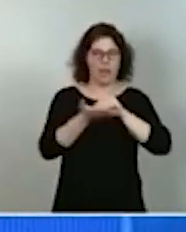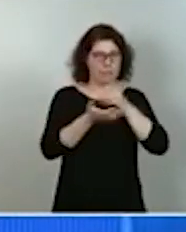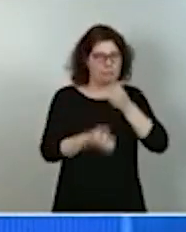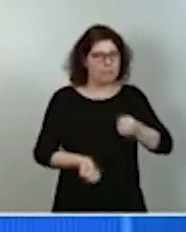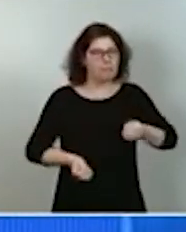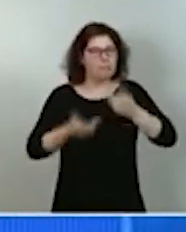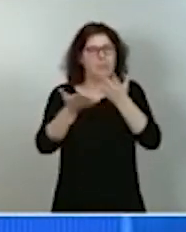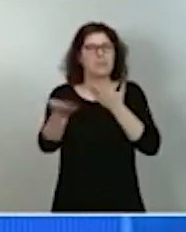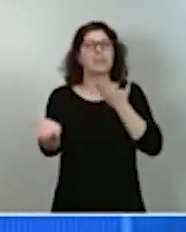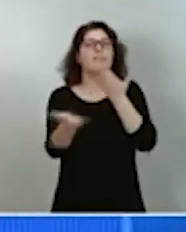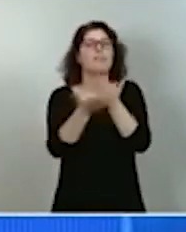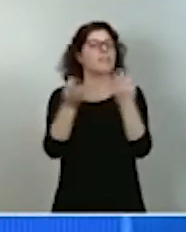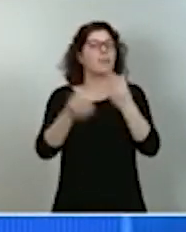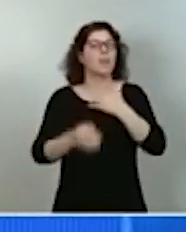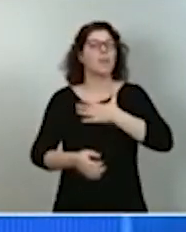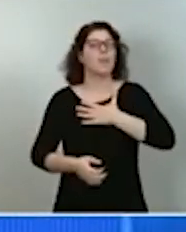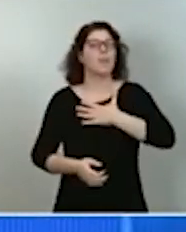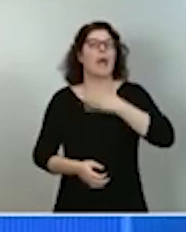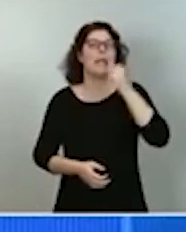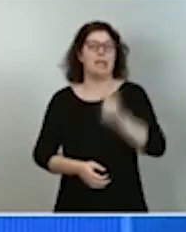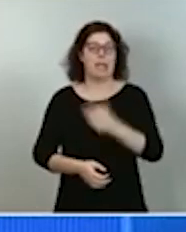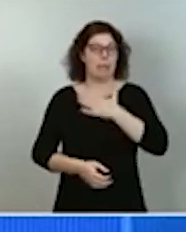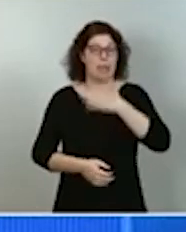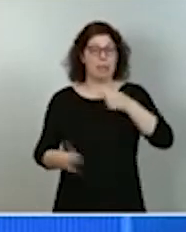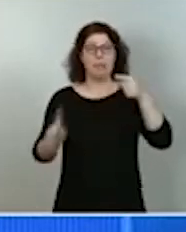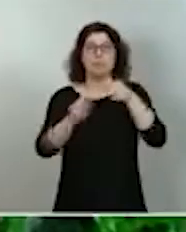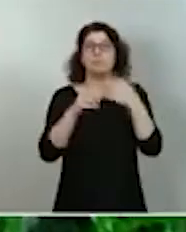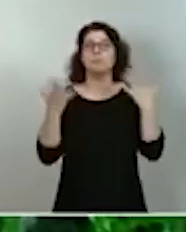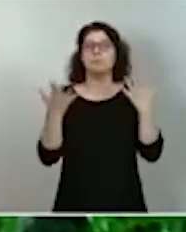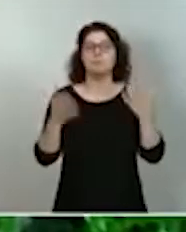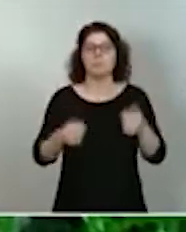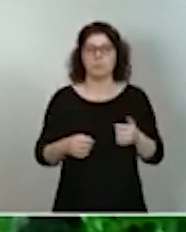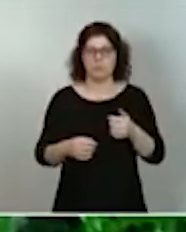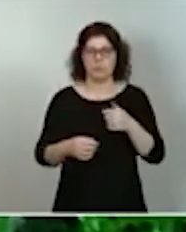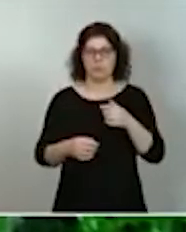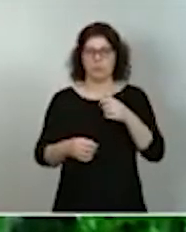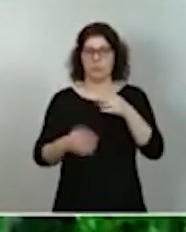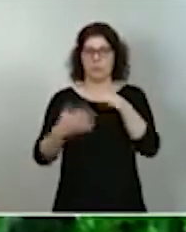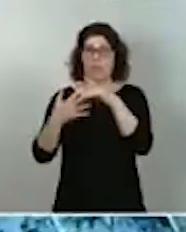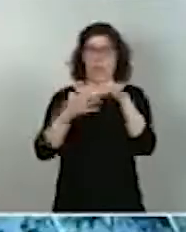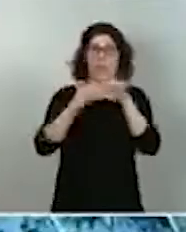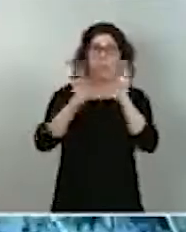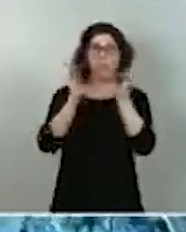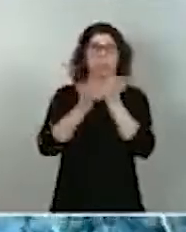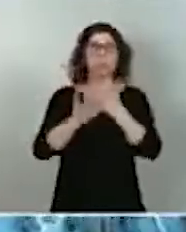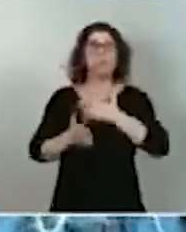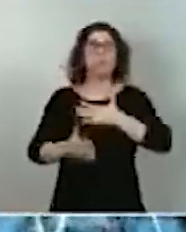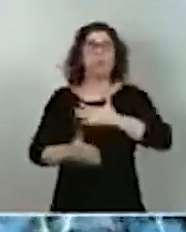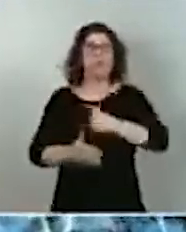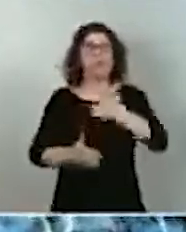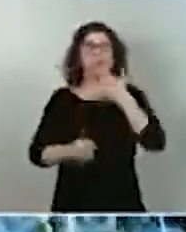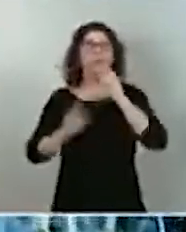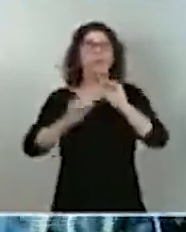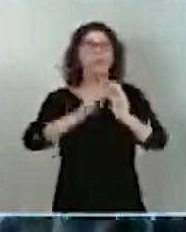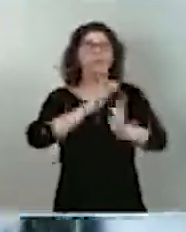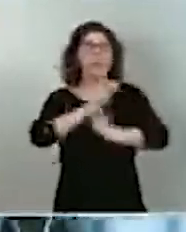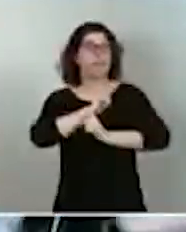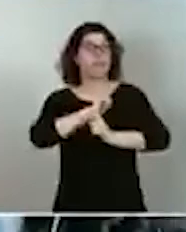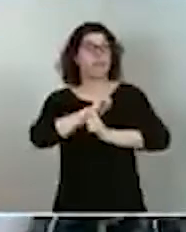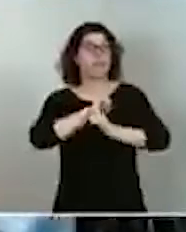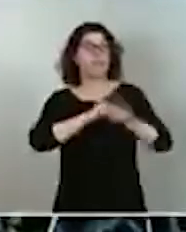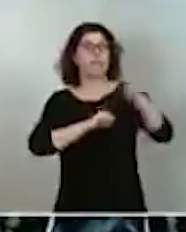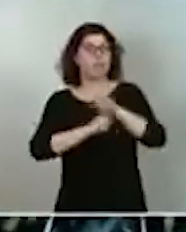en la defensa de los ecosistemas y la biodiversidad a los líderes del mundo cuando éstos enfrentaran sus estrategias de recuperación económica.